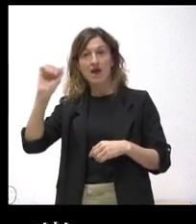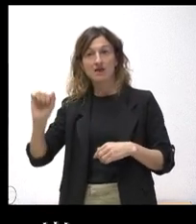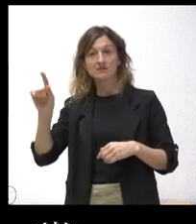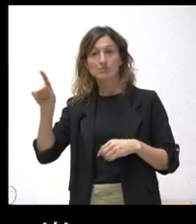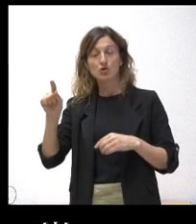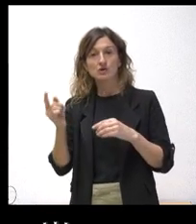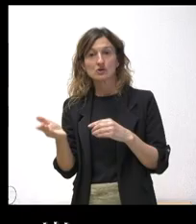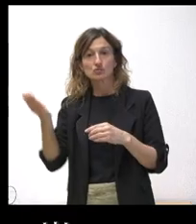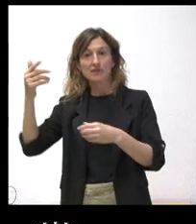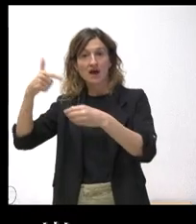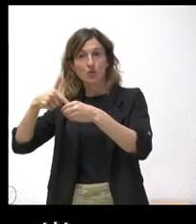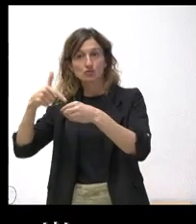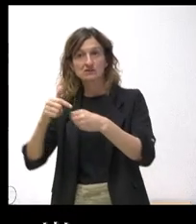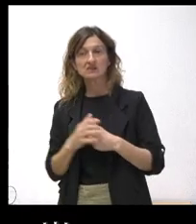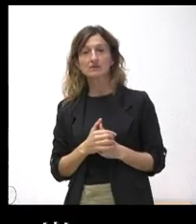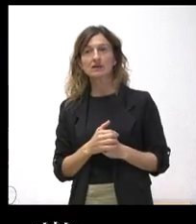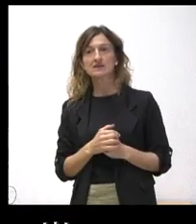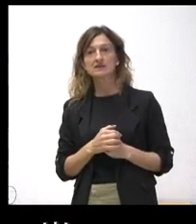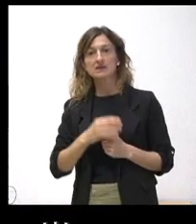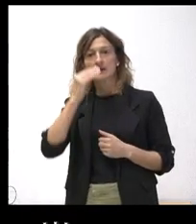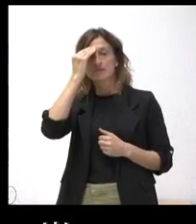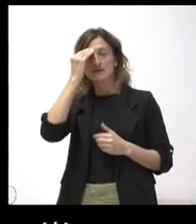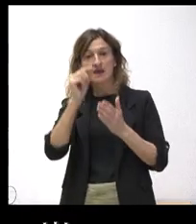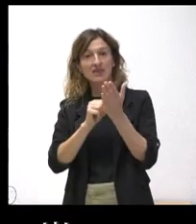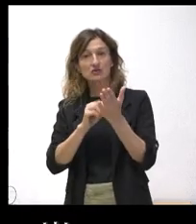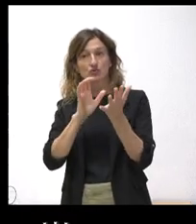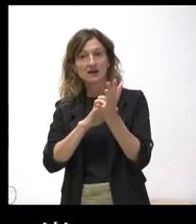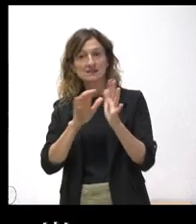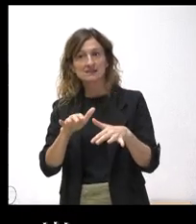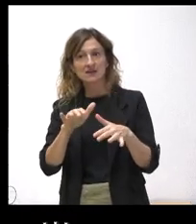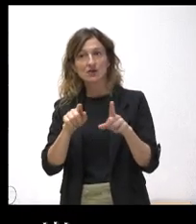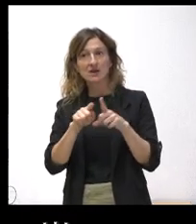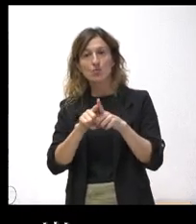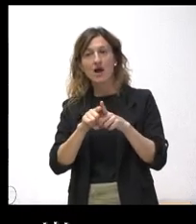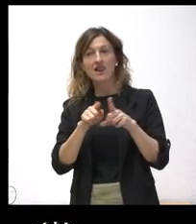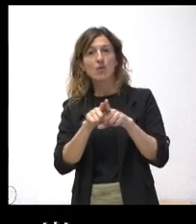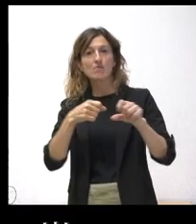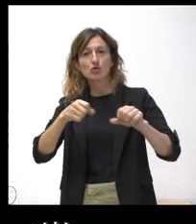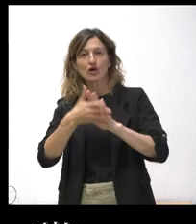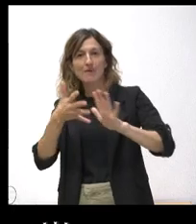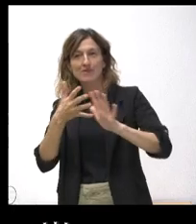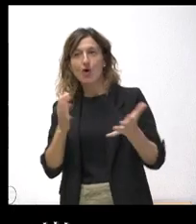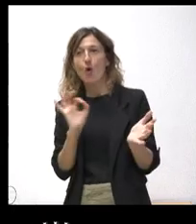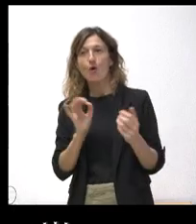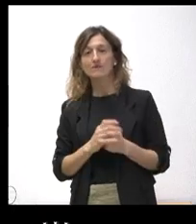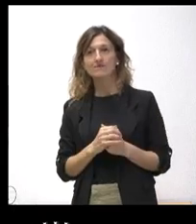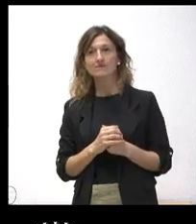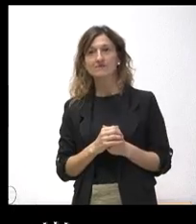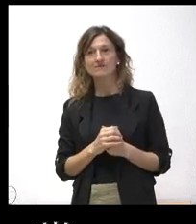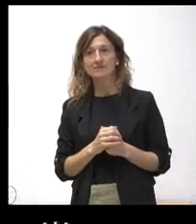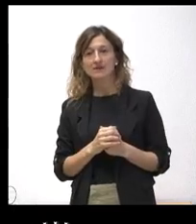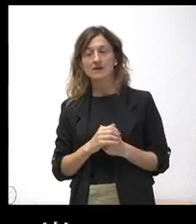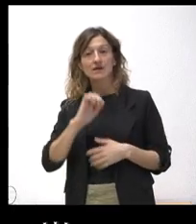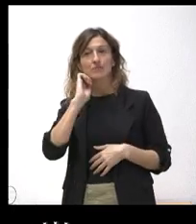posibles subidas de combustibles. Y, si cree que con estos datos, Castilla y León va como una moto. Y, luego, también le quería preguntar por la